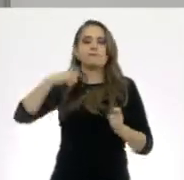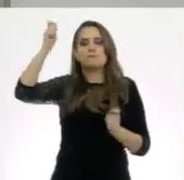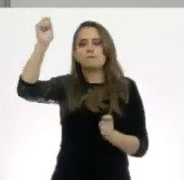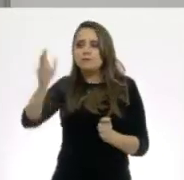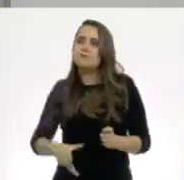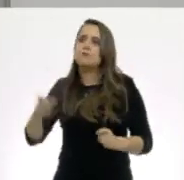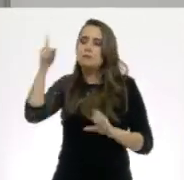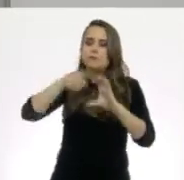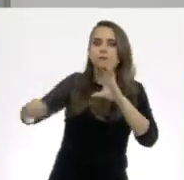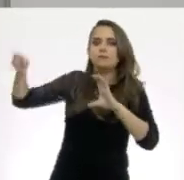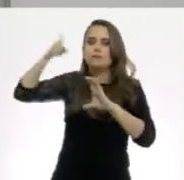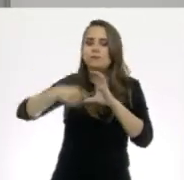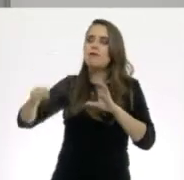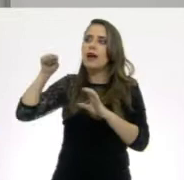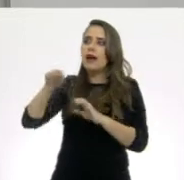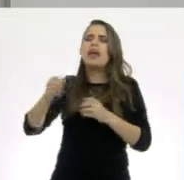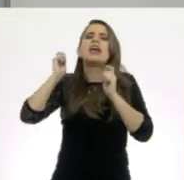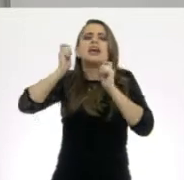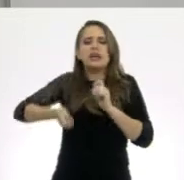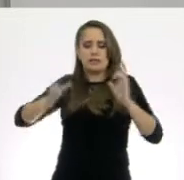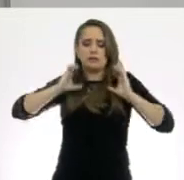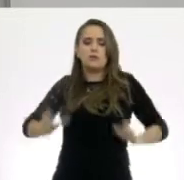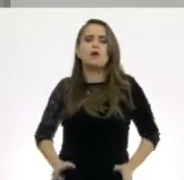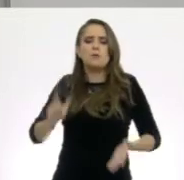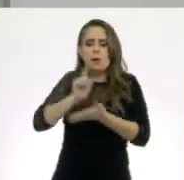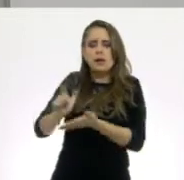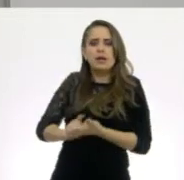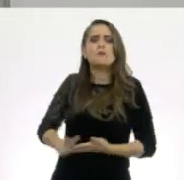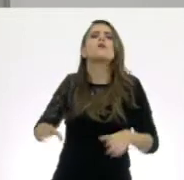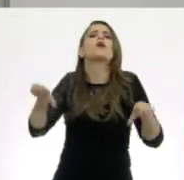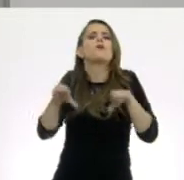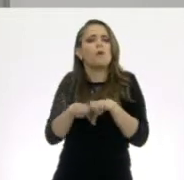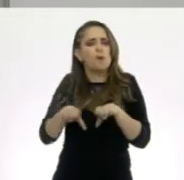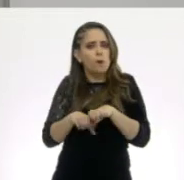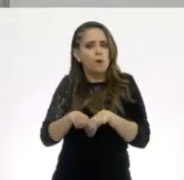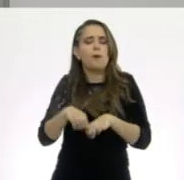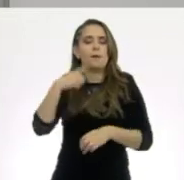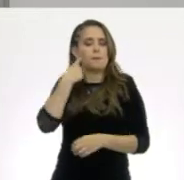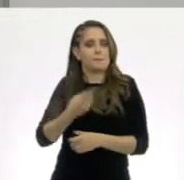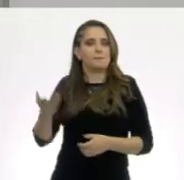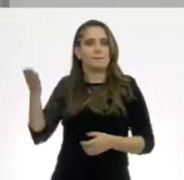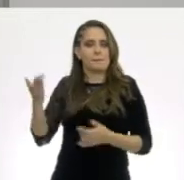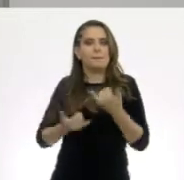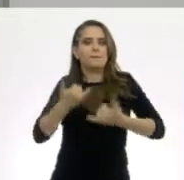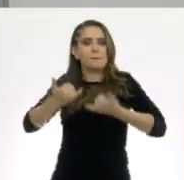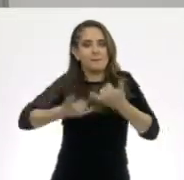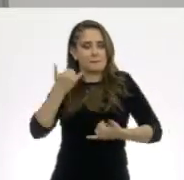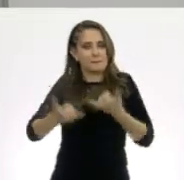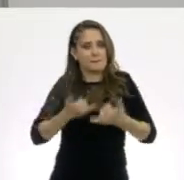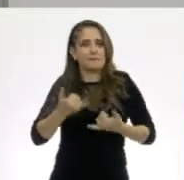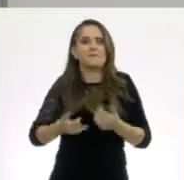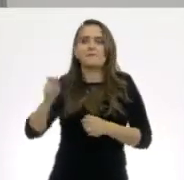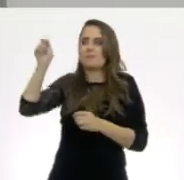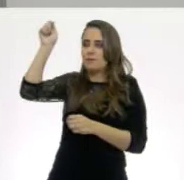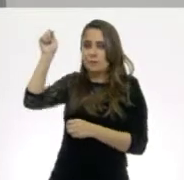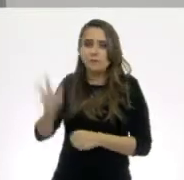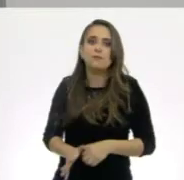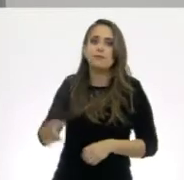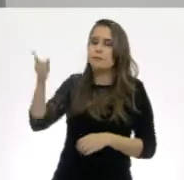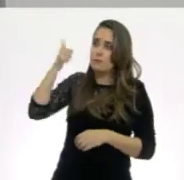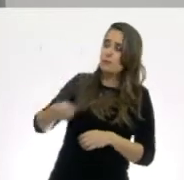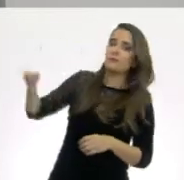ruleta para recordar algunas acciones de higiene que podemos poner en práctica. Vamos a girarla